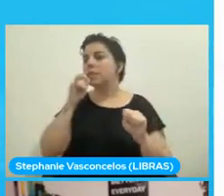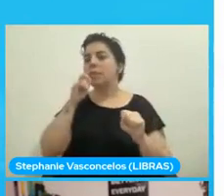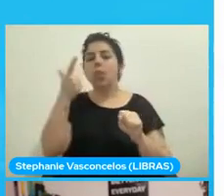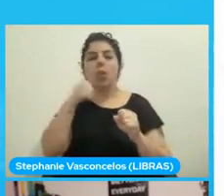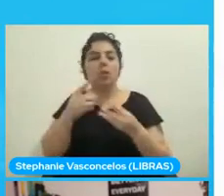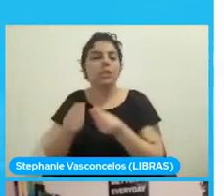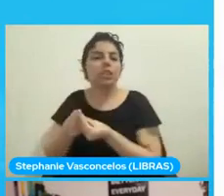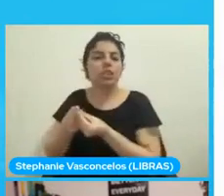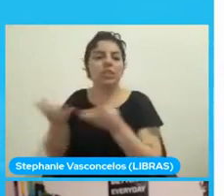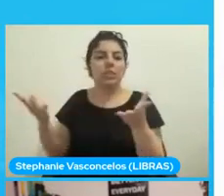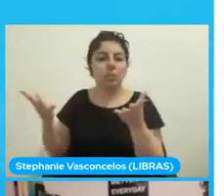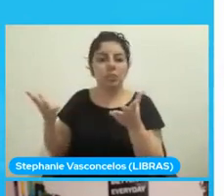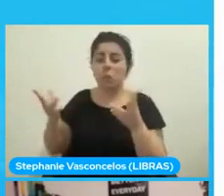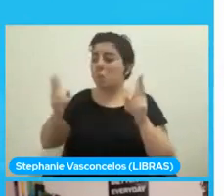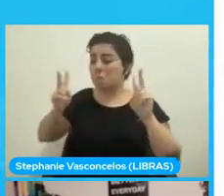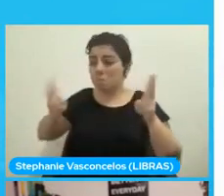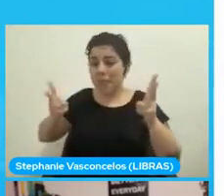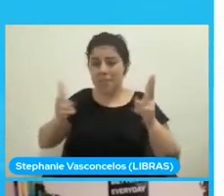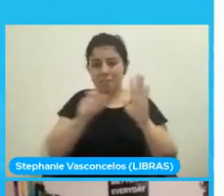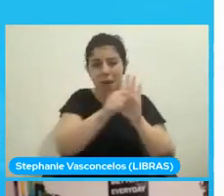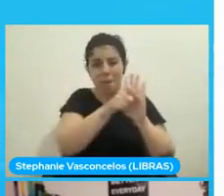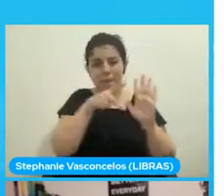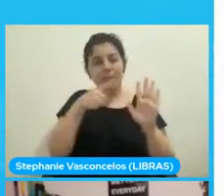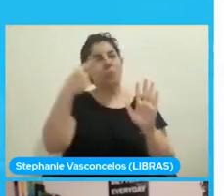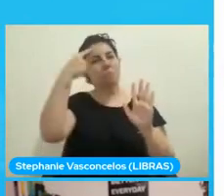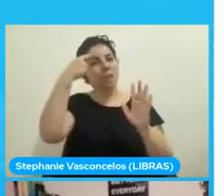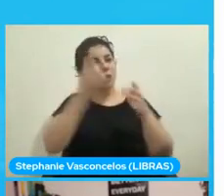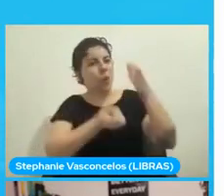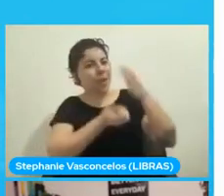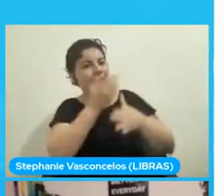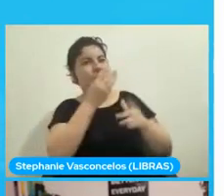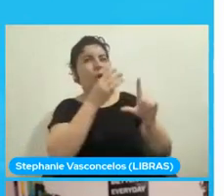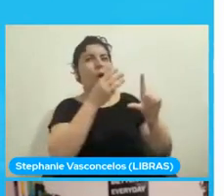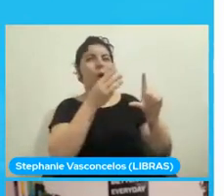donde las mismas aplicaciones que fueron pensadas para el desktop.